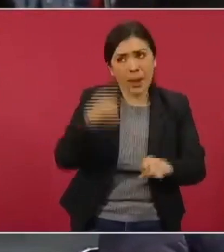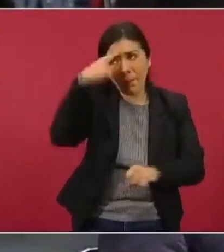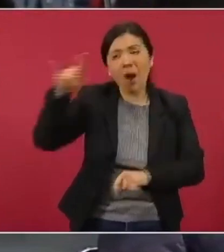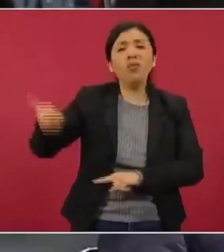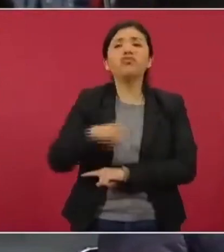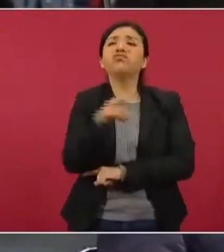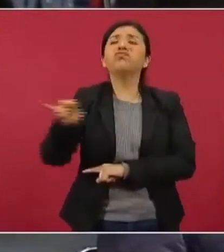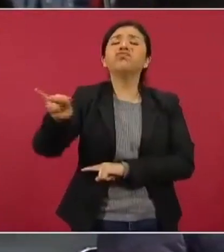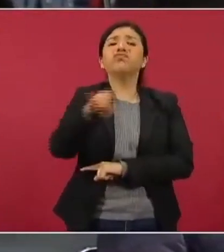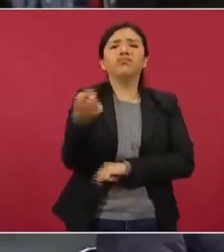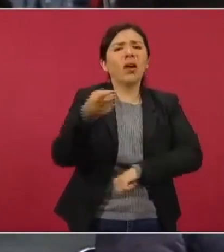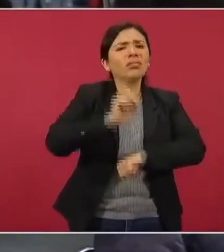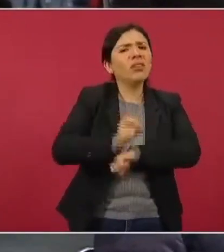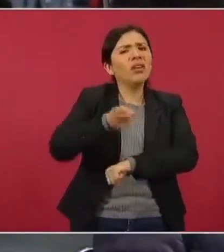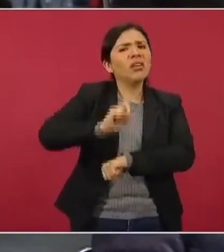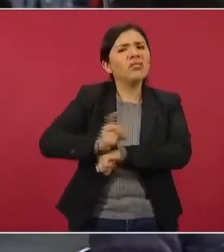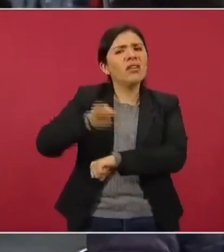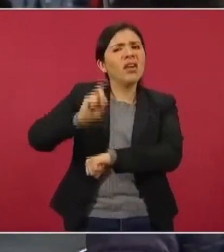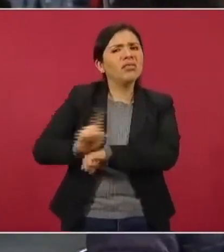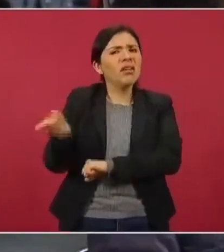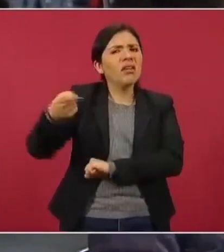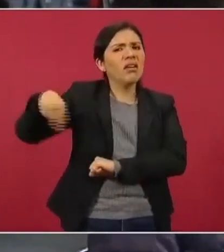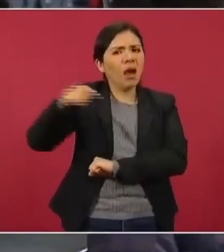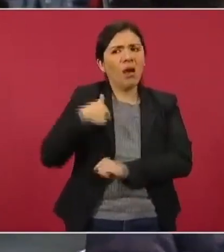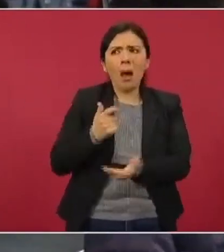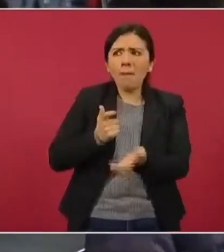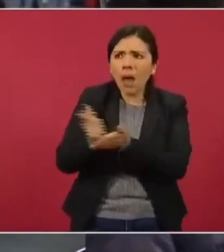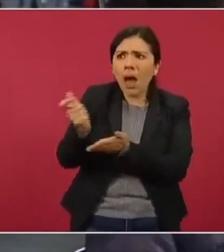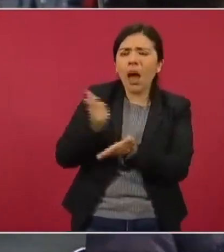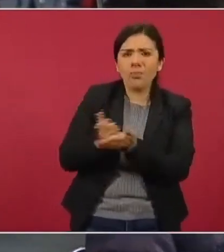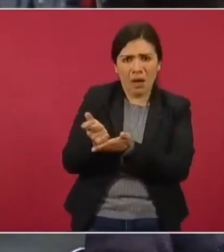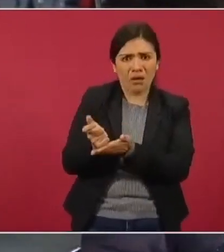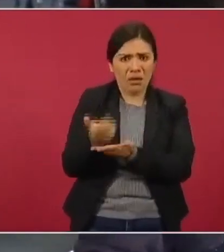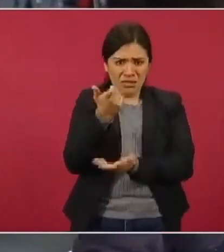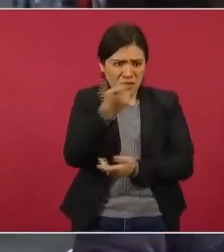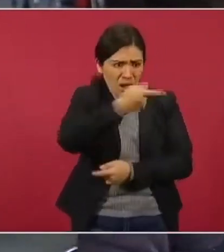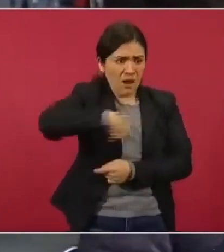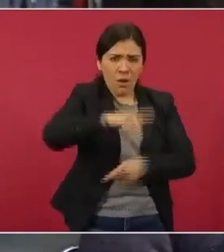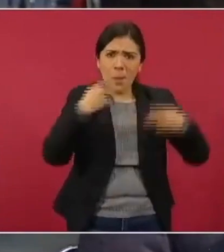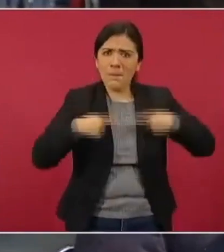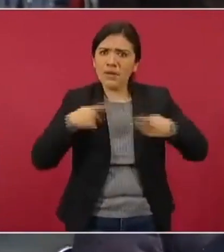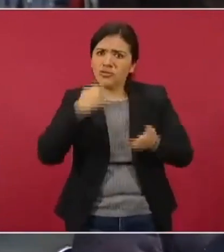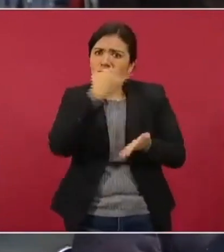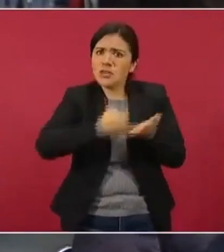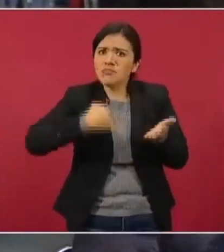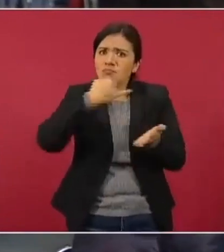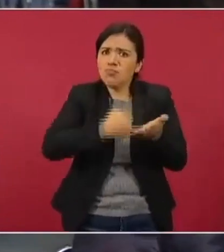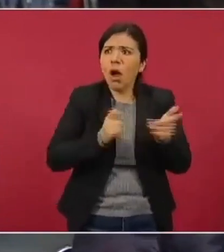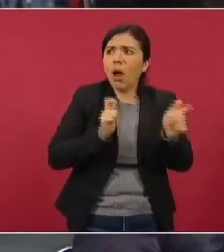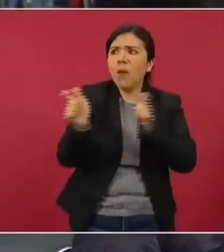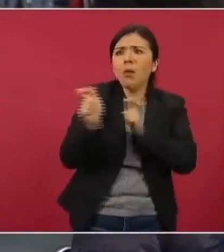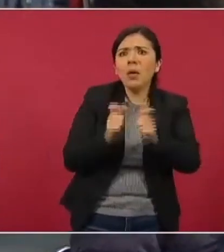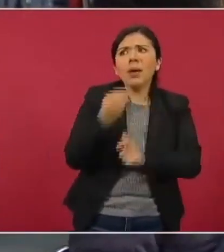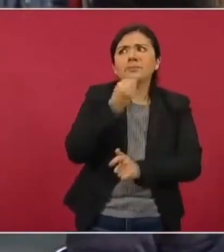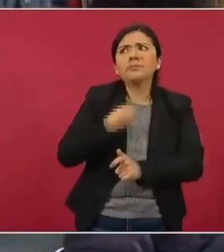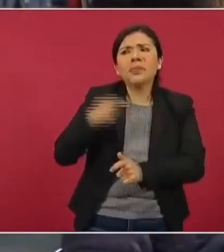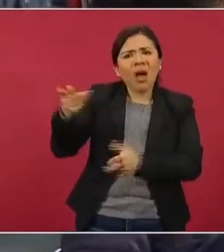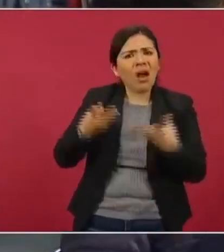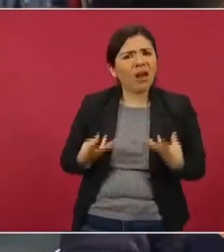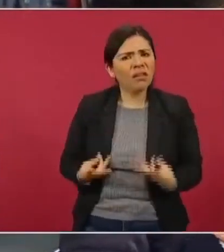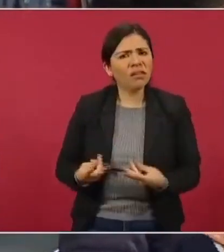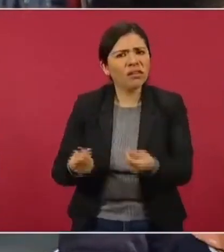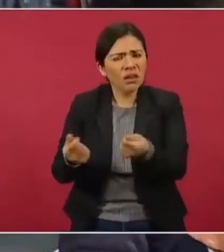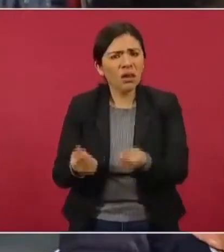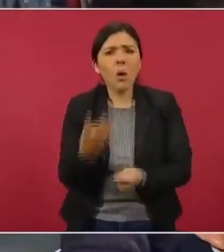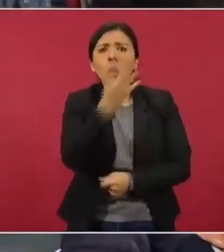desplazan, cada día a ellos les damos porque es recursos públicos, es decir, es recurso del pueblo mexicano. Se les